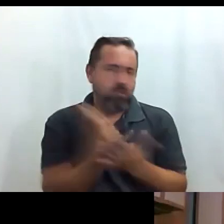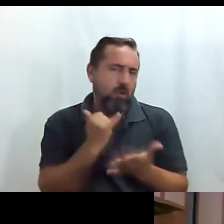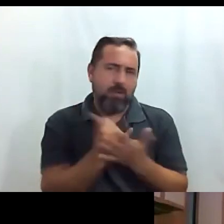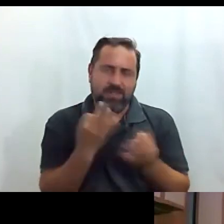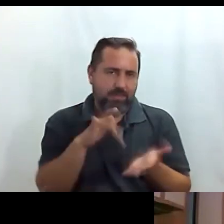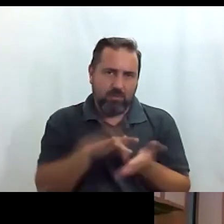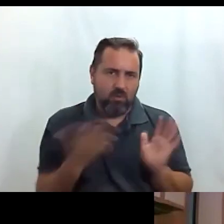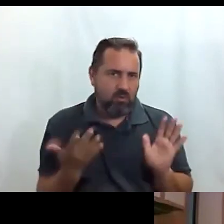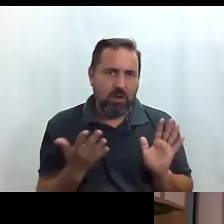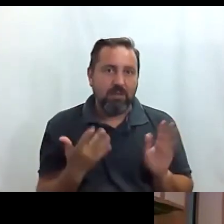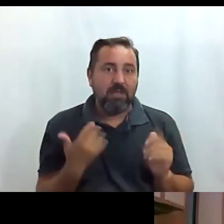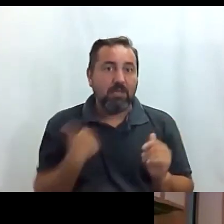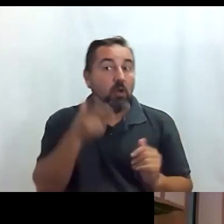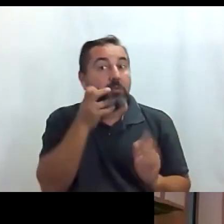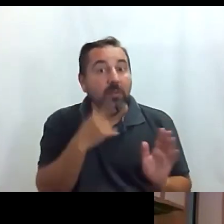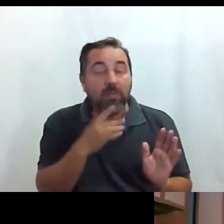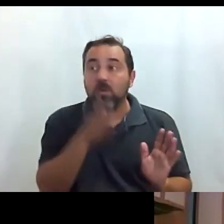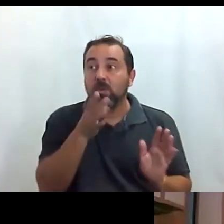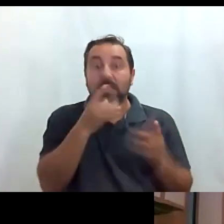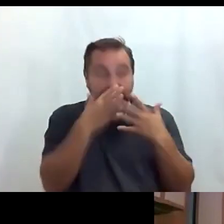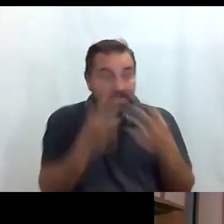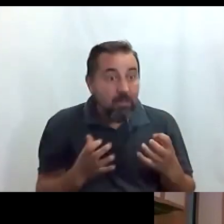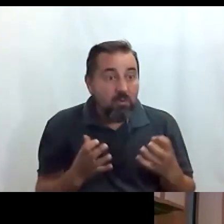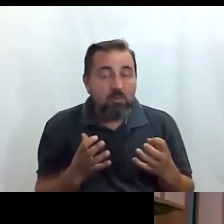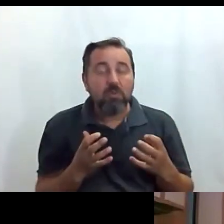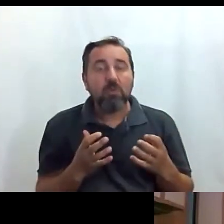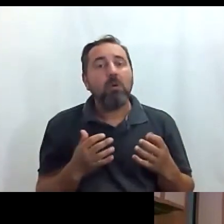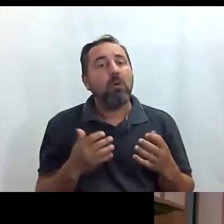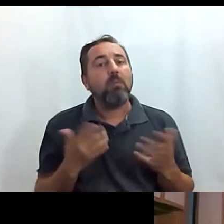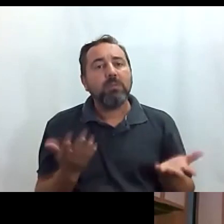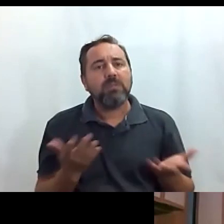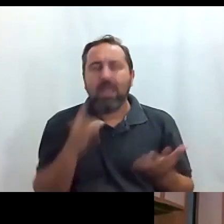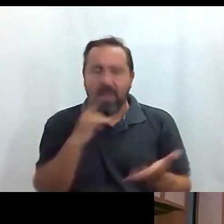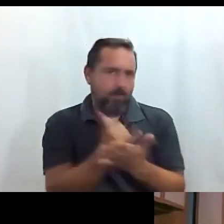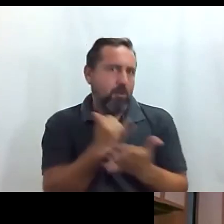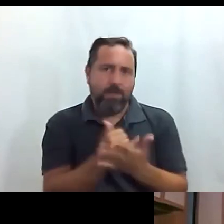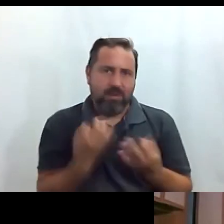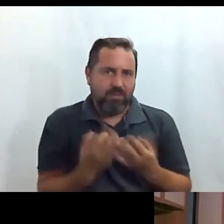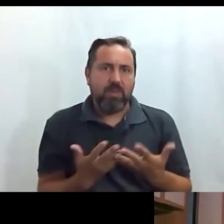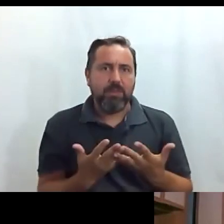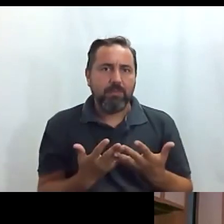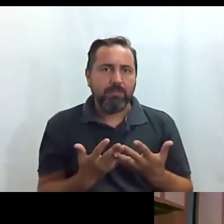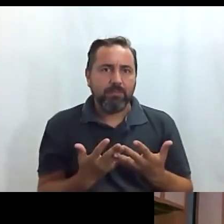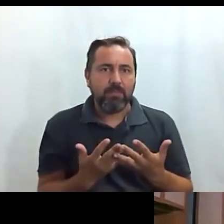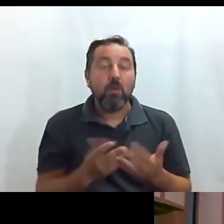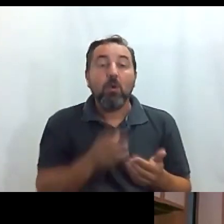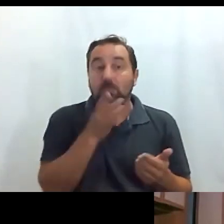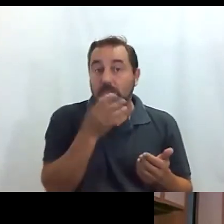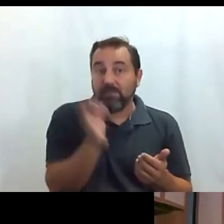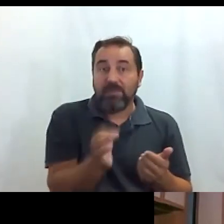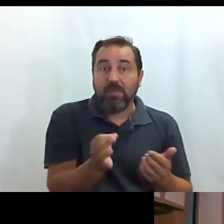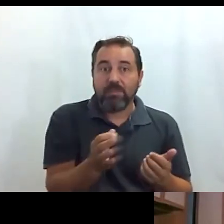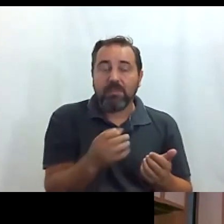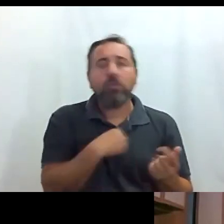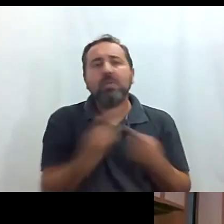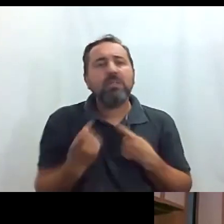cuando lo he escuchado ha sido como uy ¿en serio? pues hay que probarlas porque es verdad que lo que